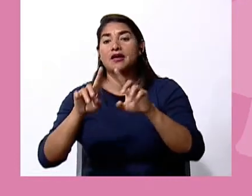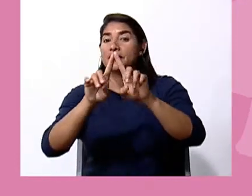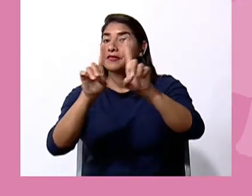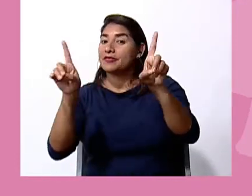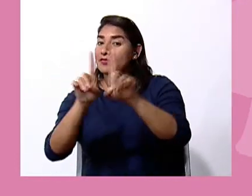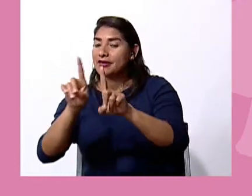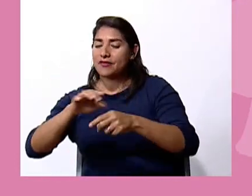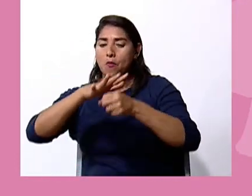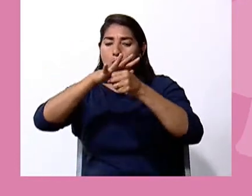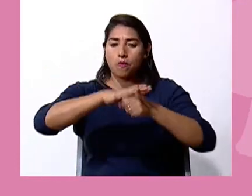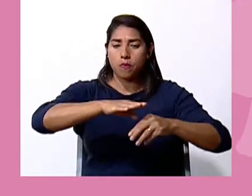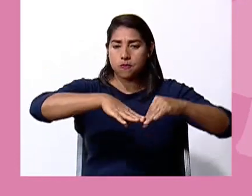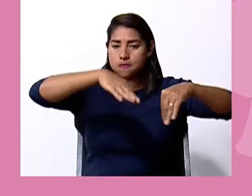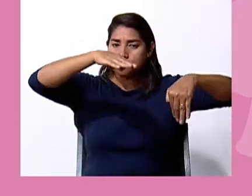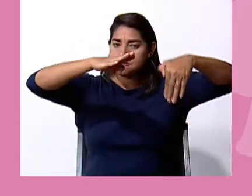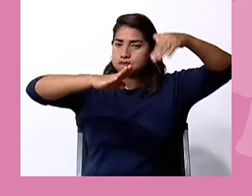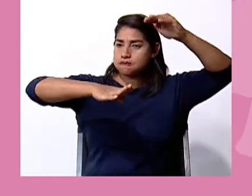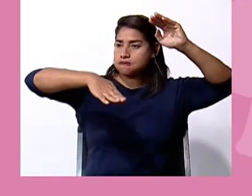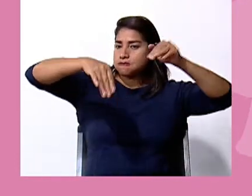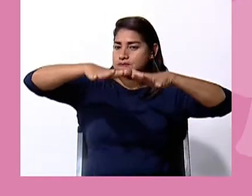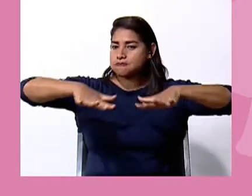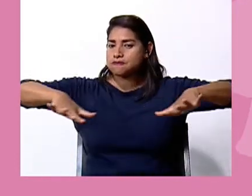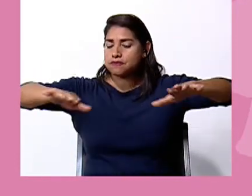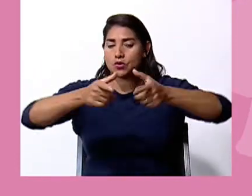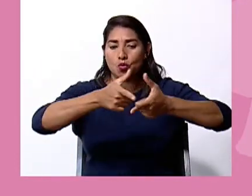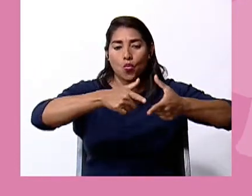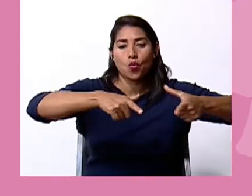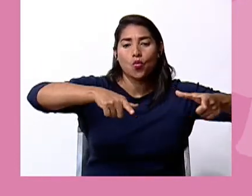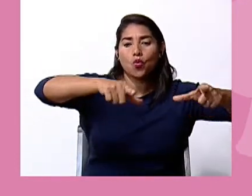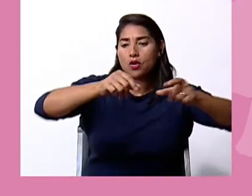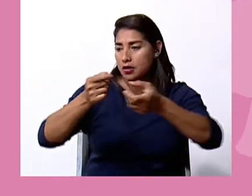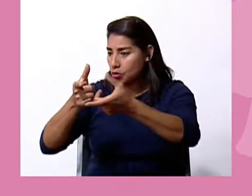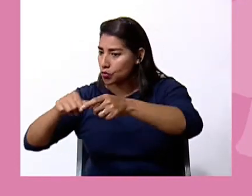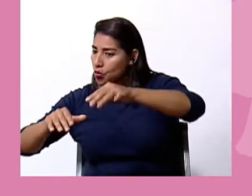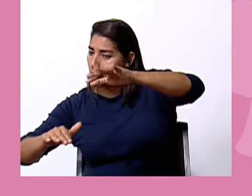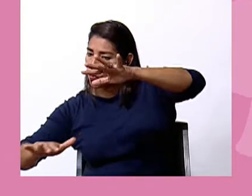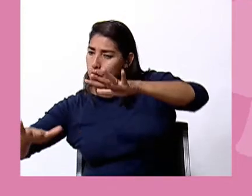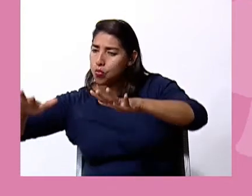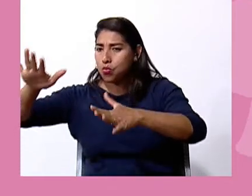de presión atmosférica entre unos lugares y otros.